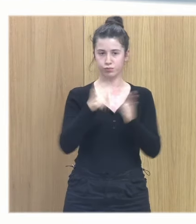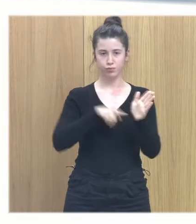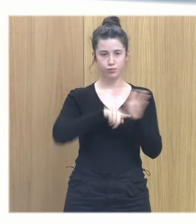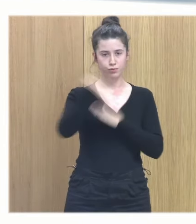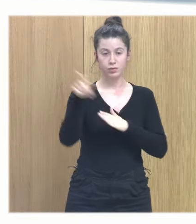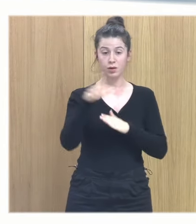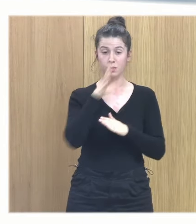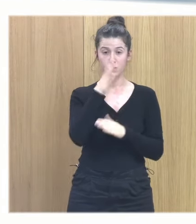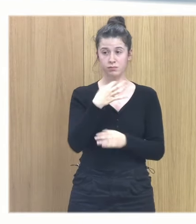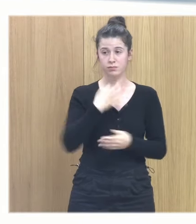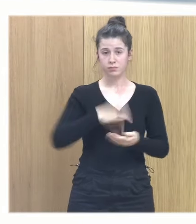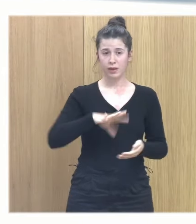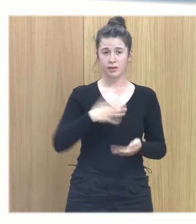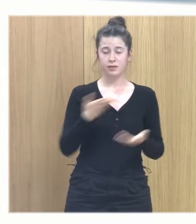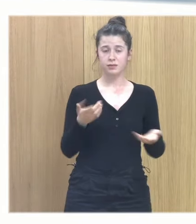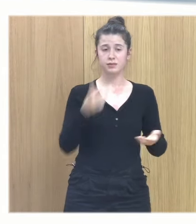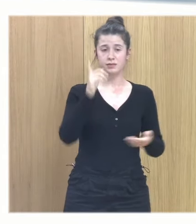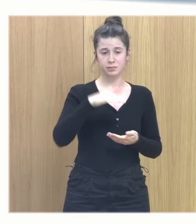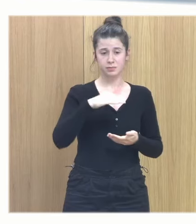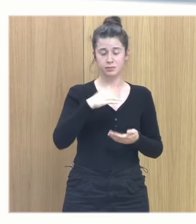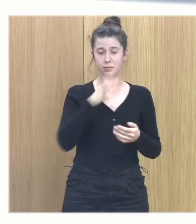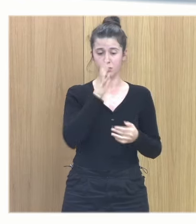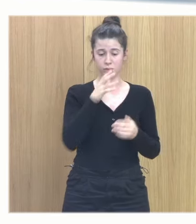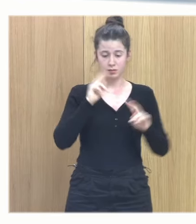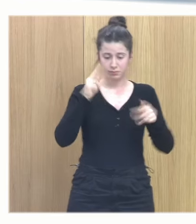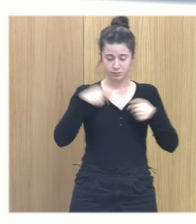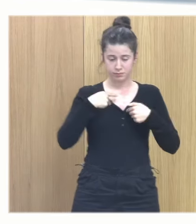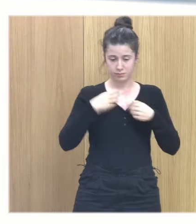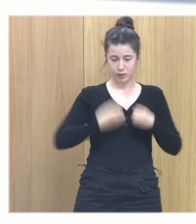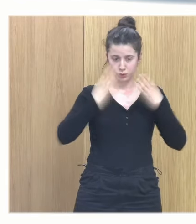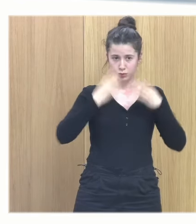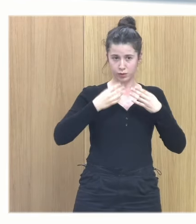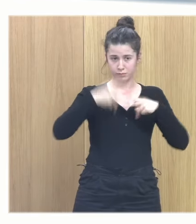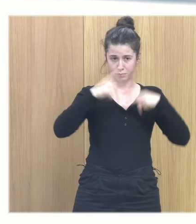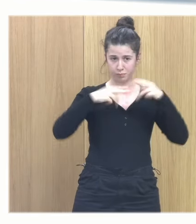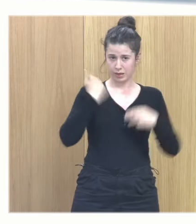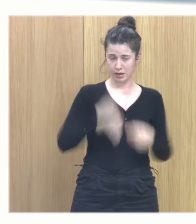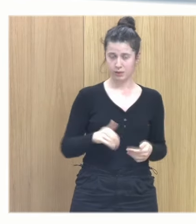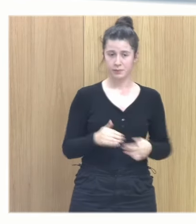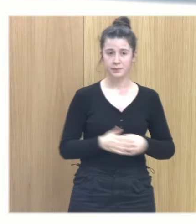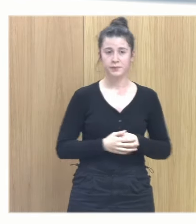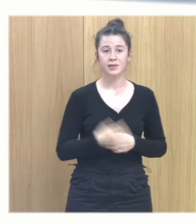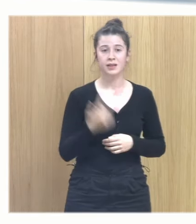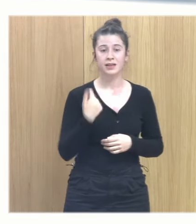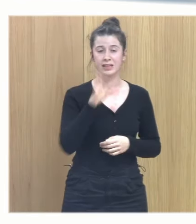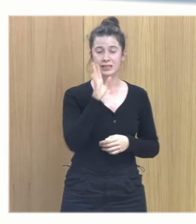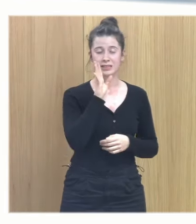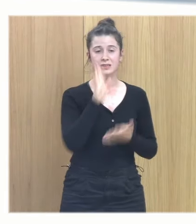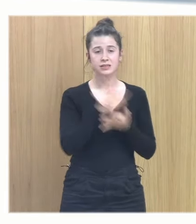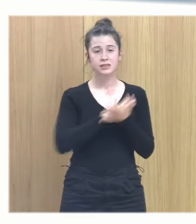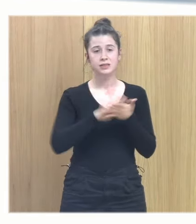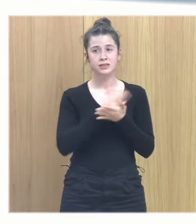pueden hacerlo y porque tienen una estructura preservada de la que hacerlo entonces cuando yo digo que significa que